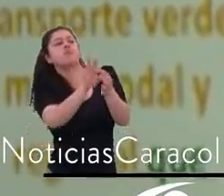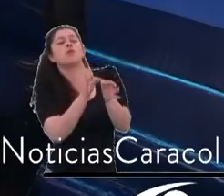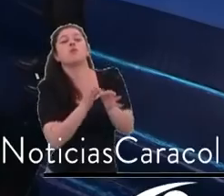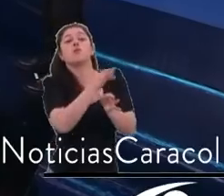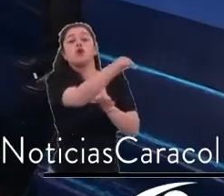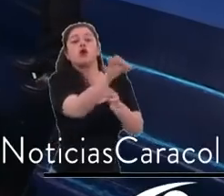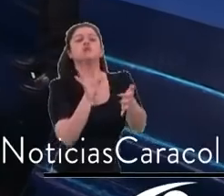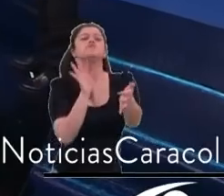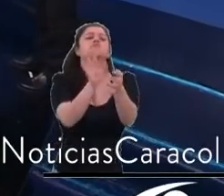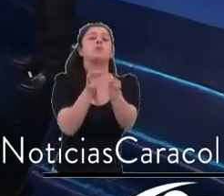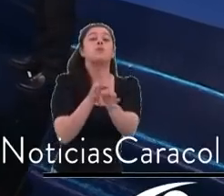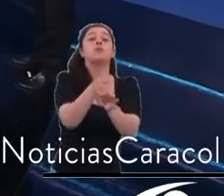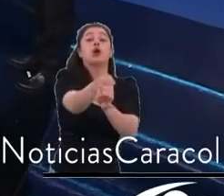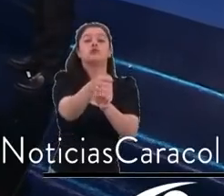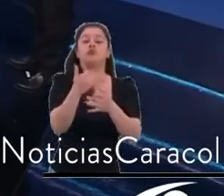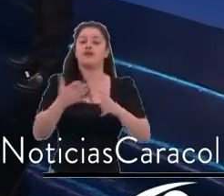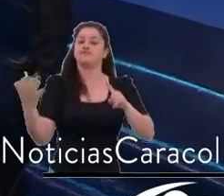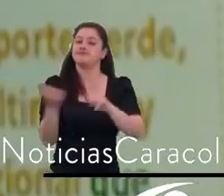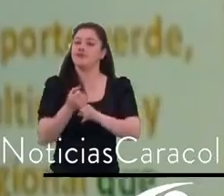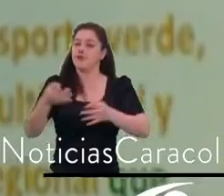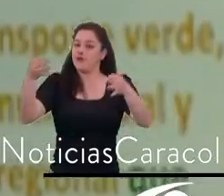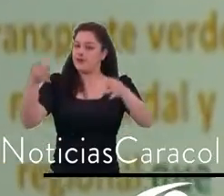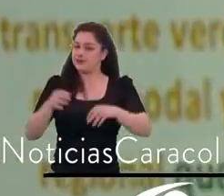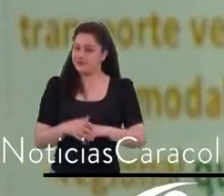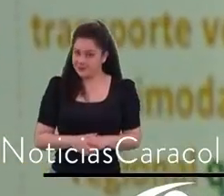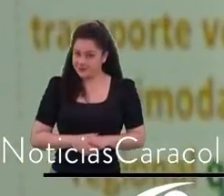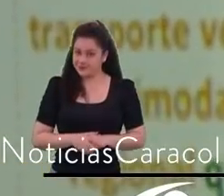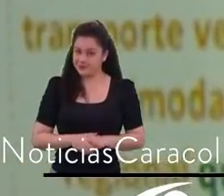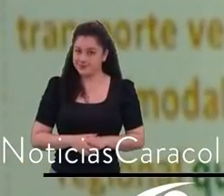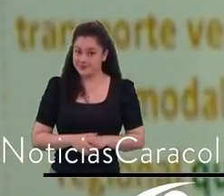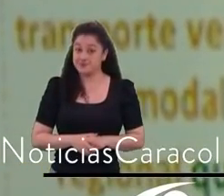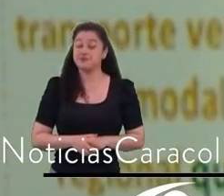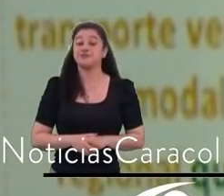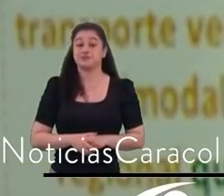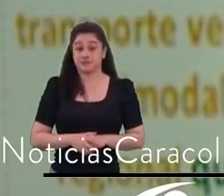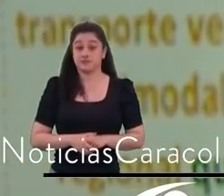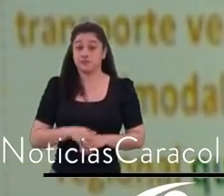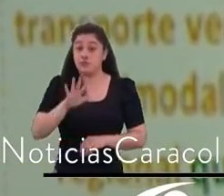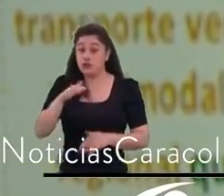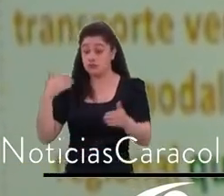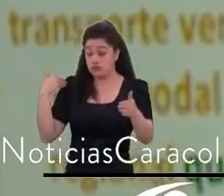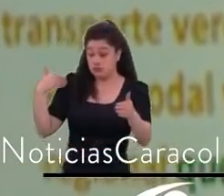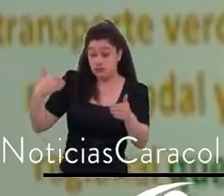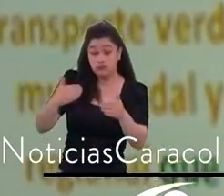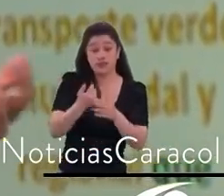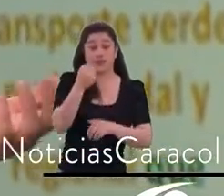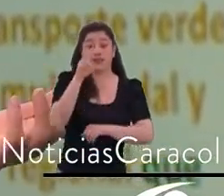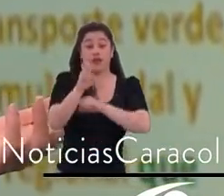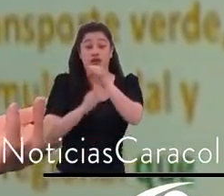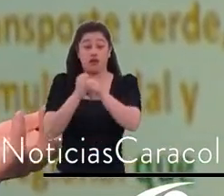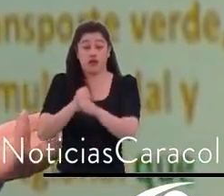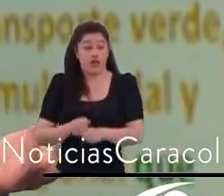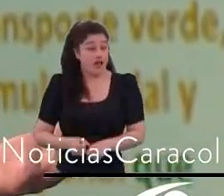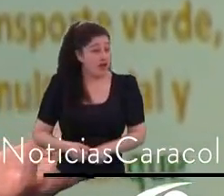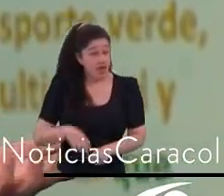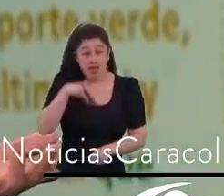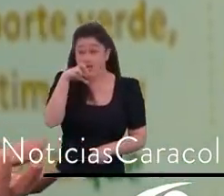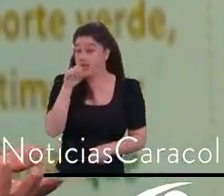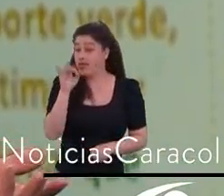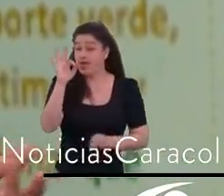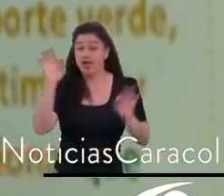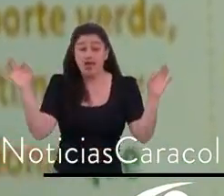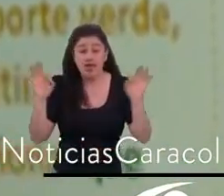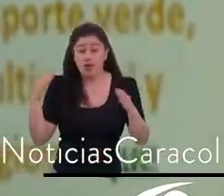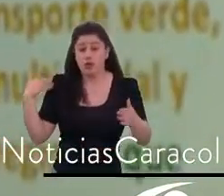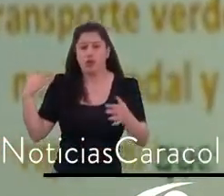acabamos de expedir. Y llevamos 40 sin región metropolitana. Tenemos que concertar. La gente no conoce